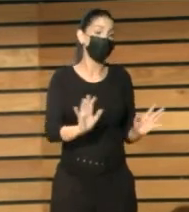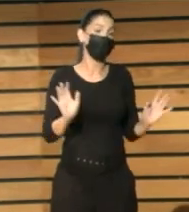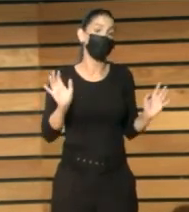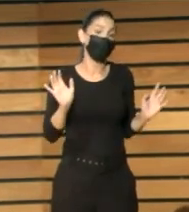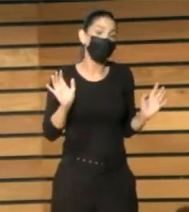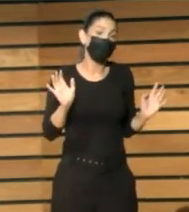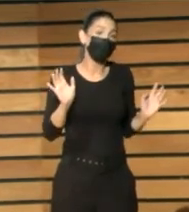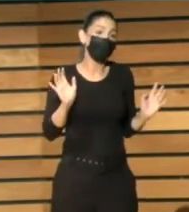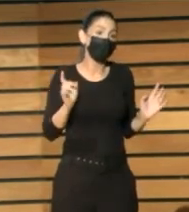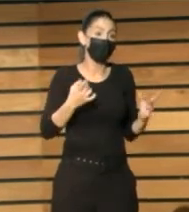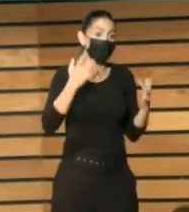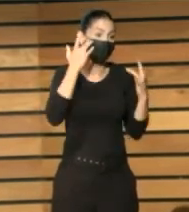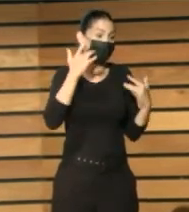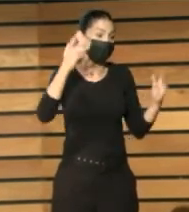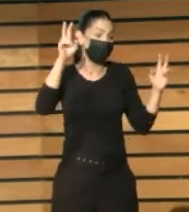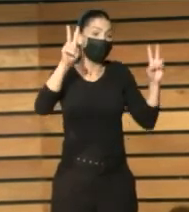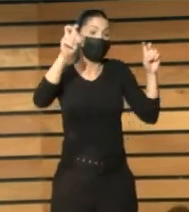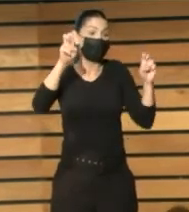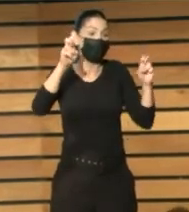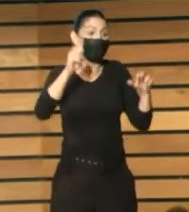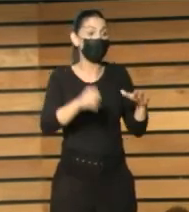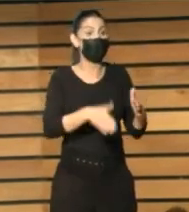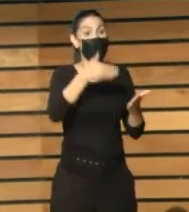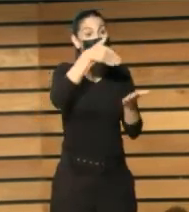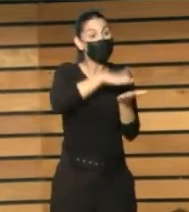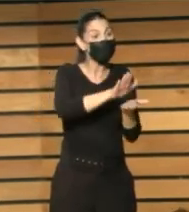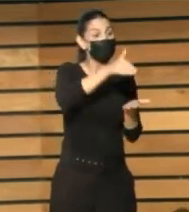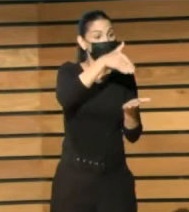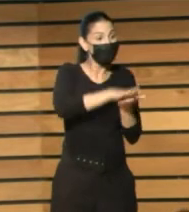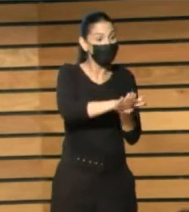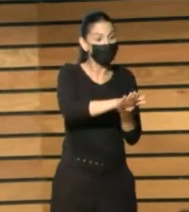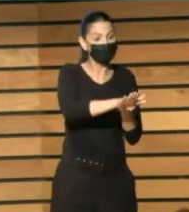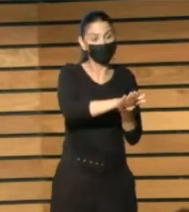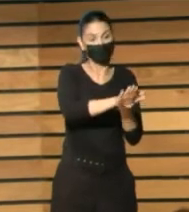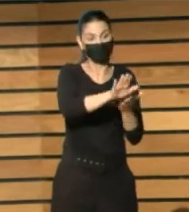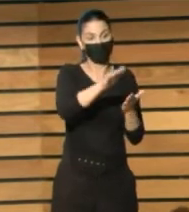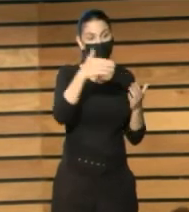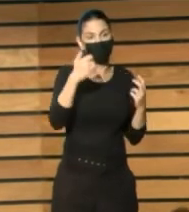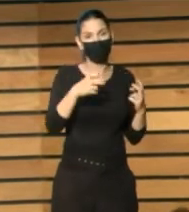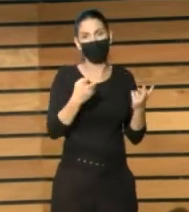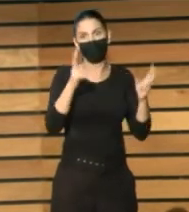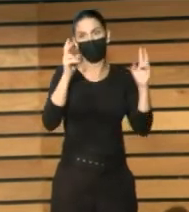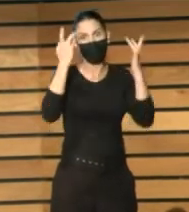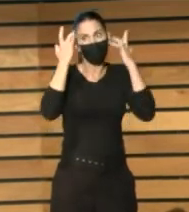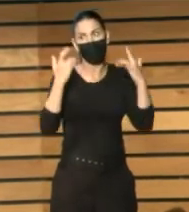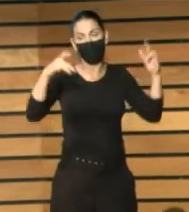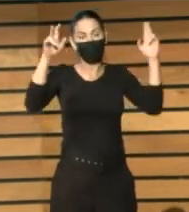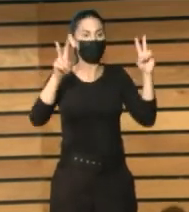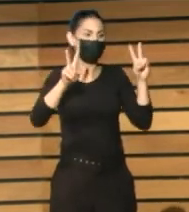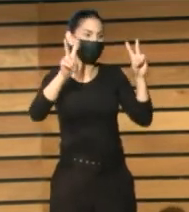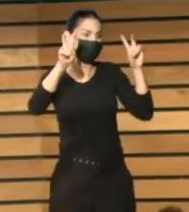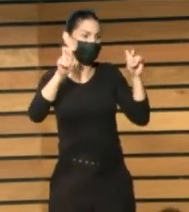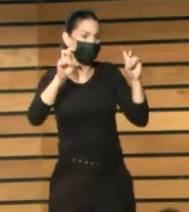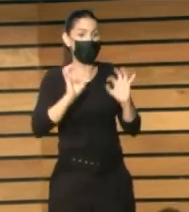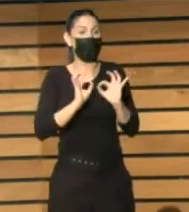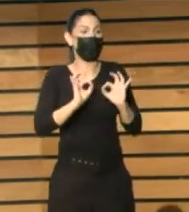los procesos de escaneado, si nos metemos en los materiales especiales, la cosa empieza a complicarse.